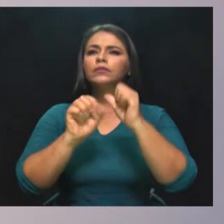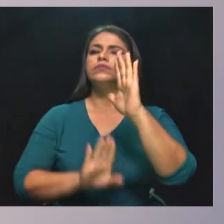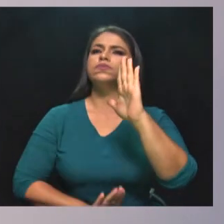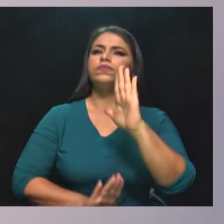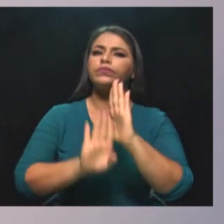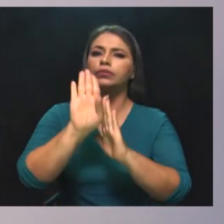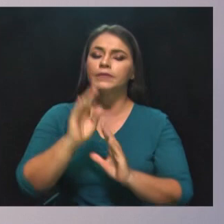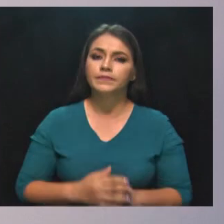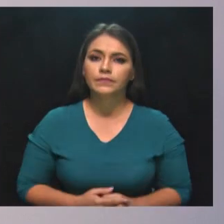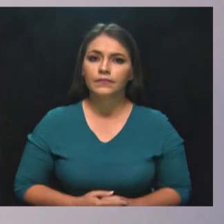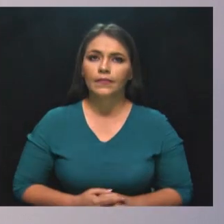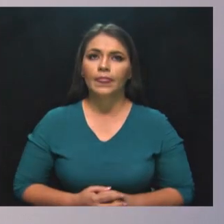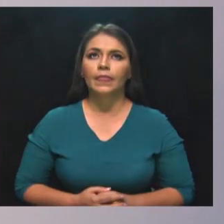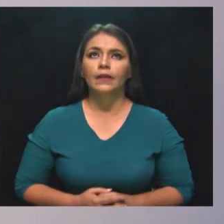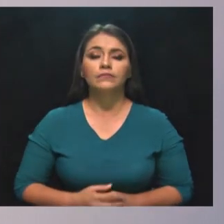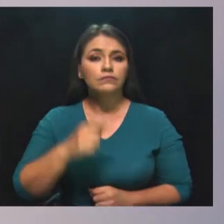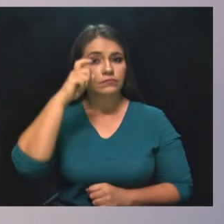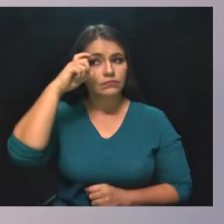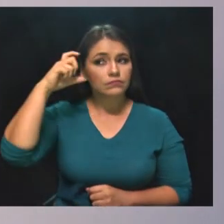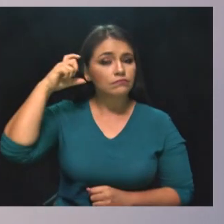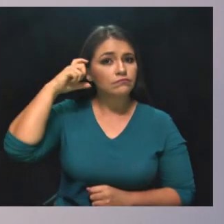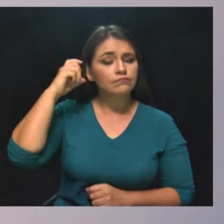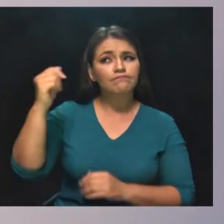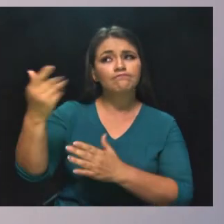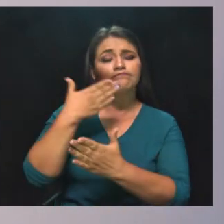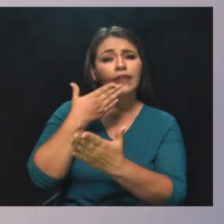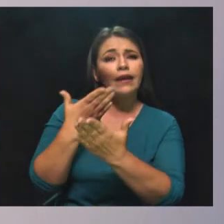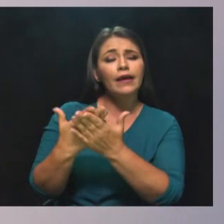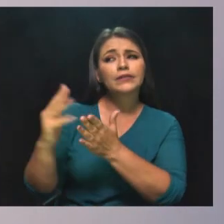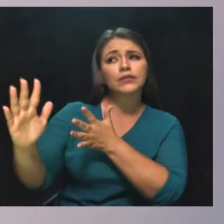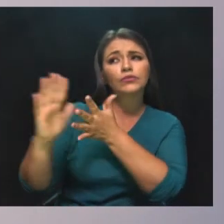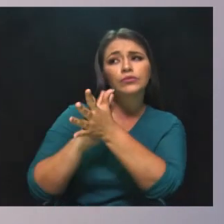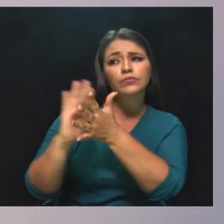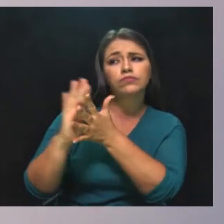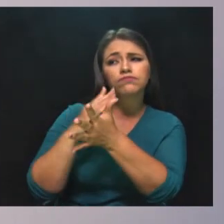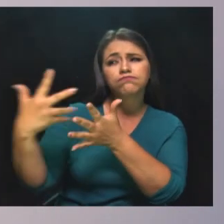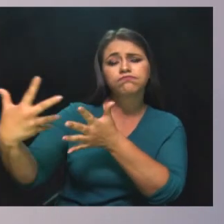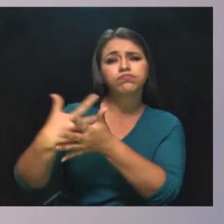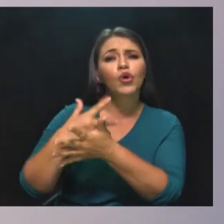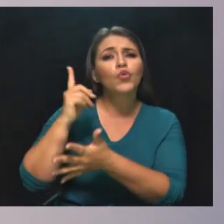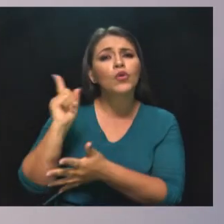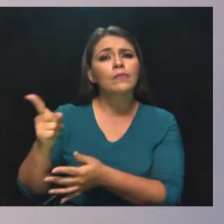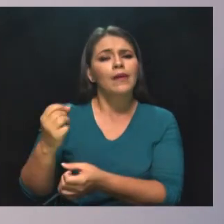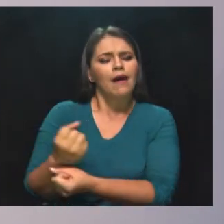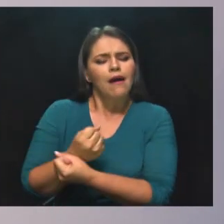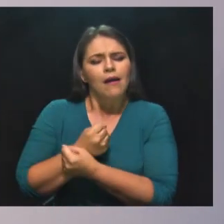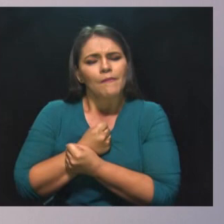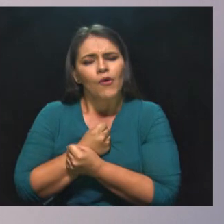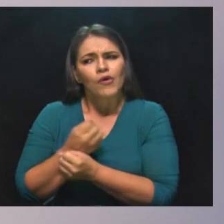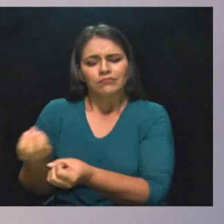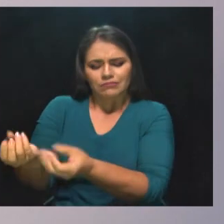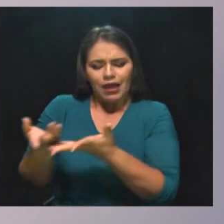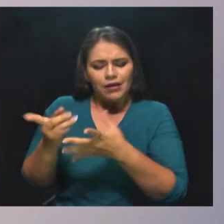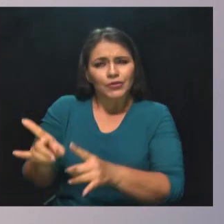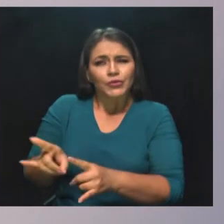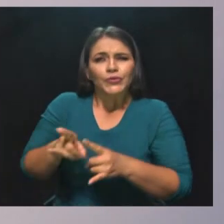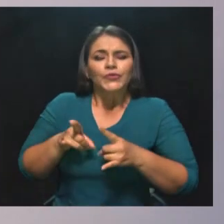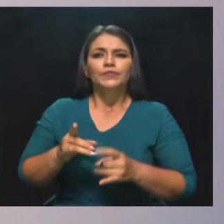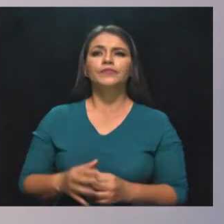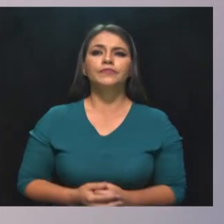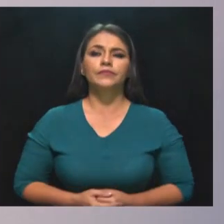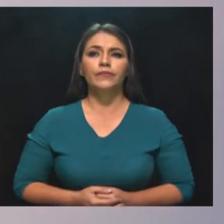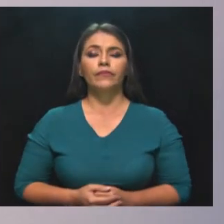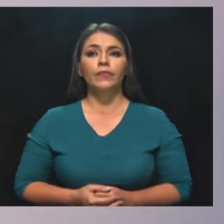No podemos dejar de escucharlo y agradecer su mensaje lleno de amor e inspiración. Ahora